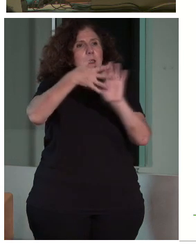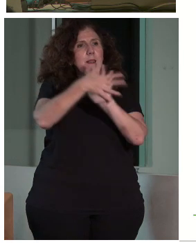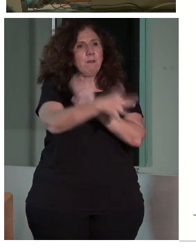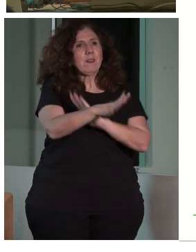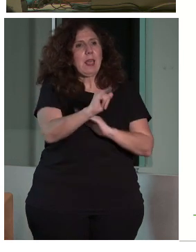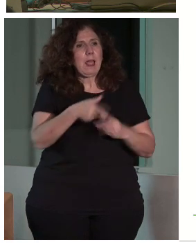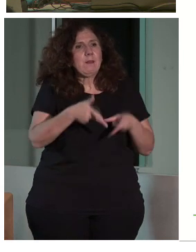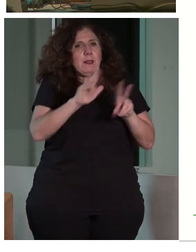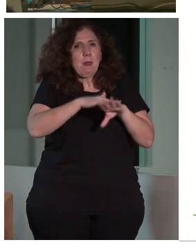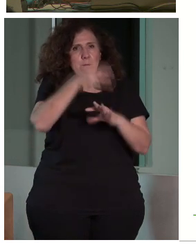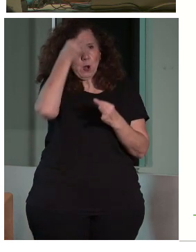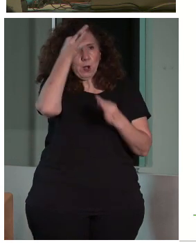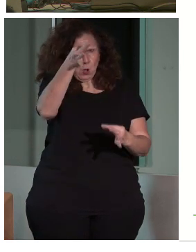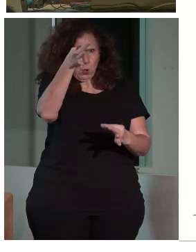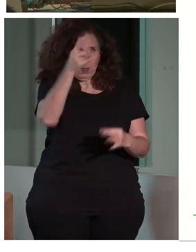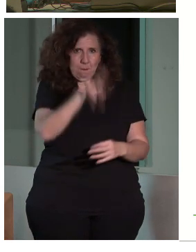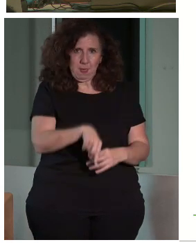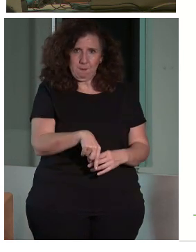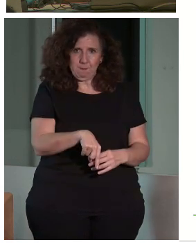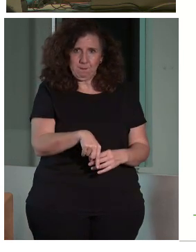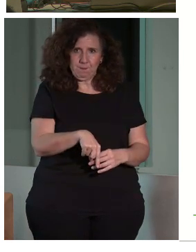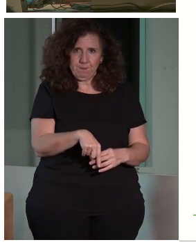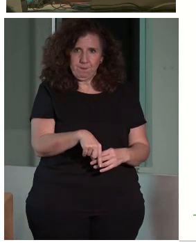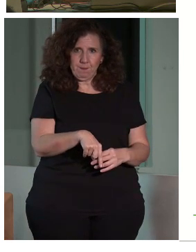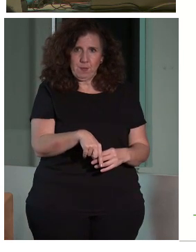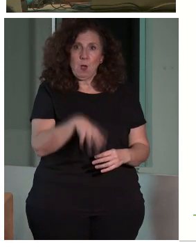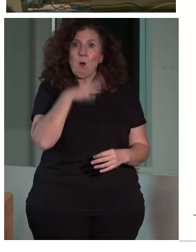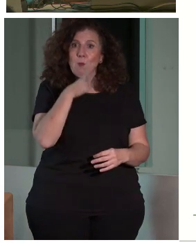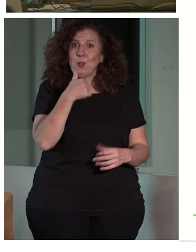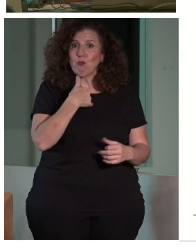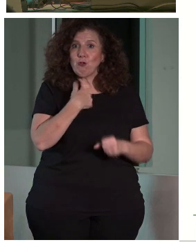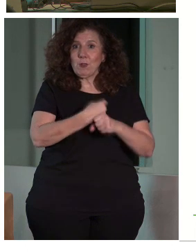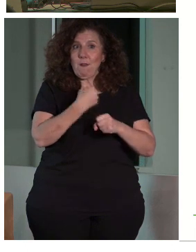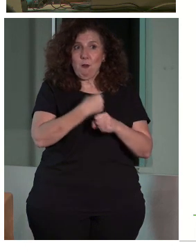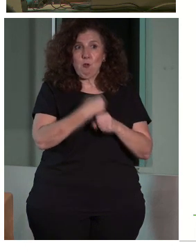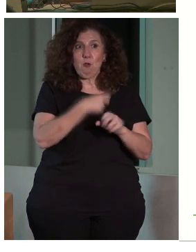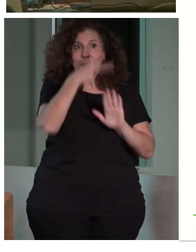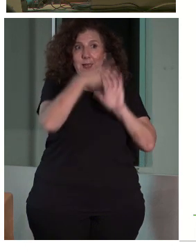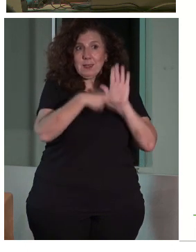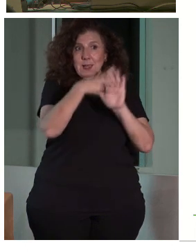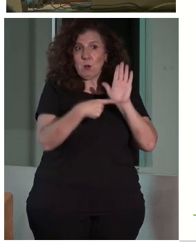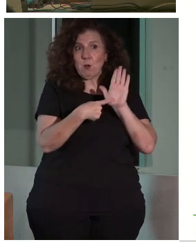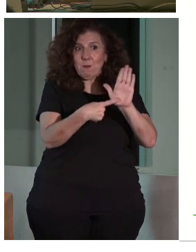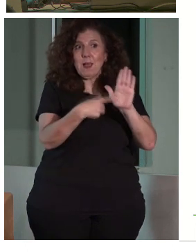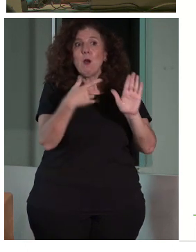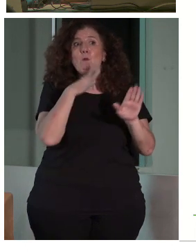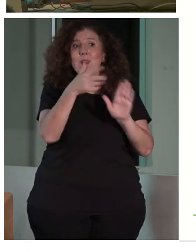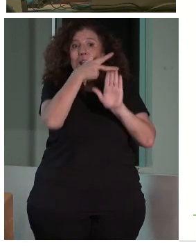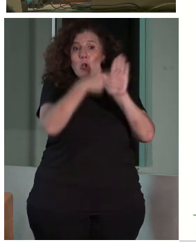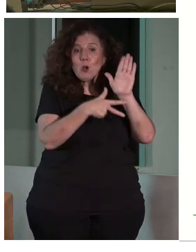eso me conduce a mí a trabajar en este estándar, porque un estándar, una norma, exige rigor.